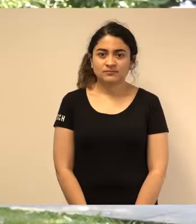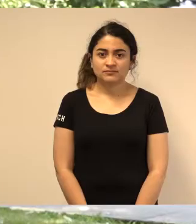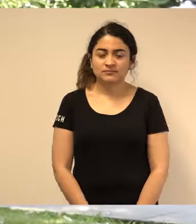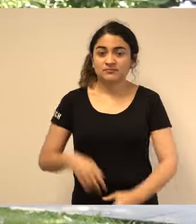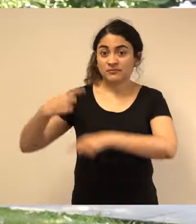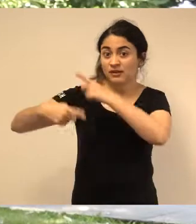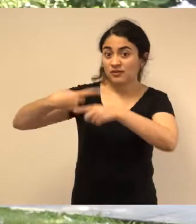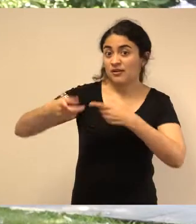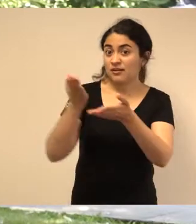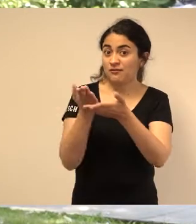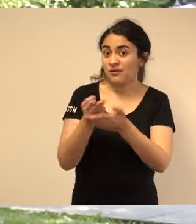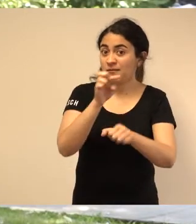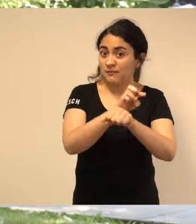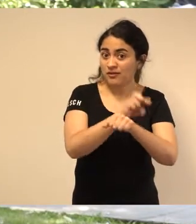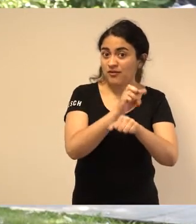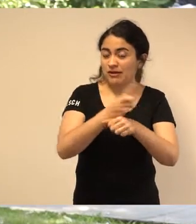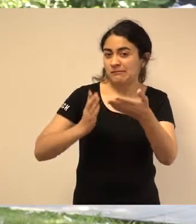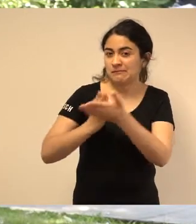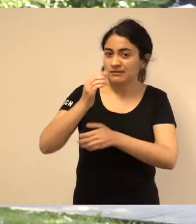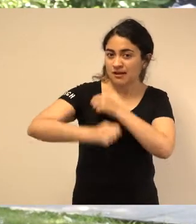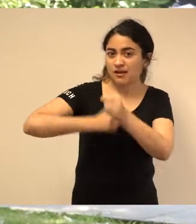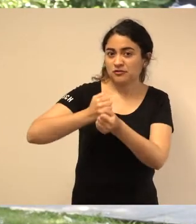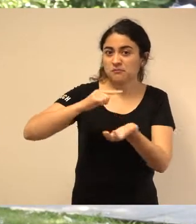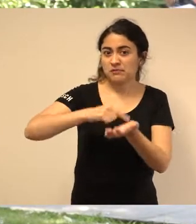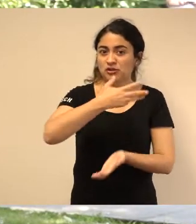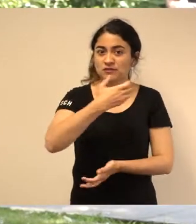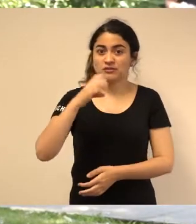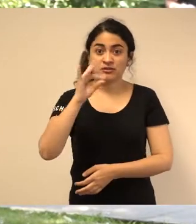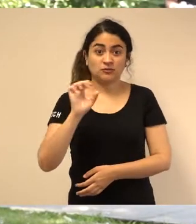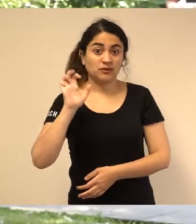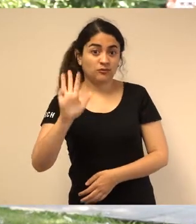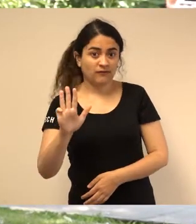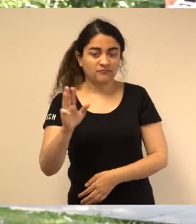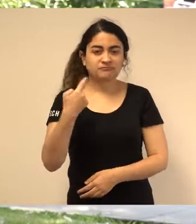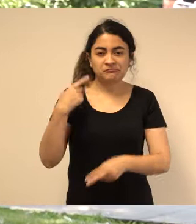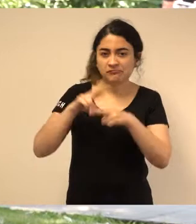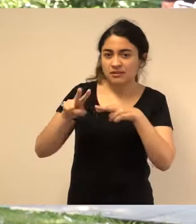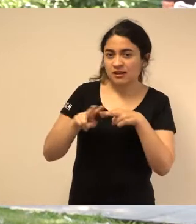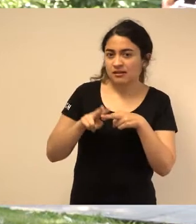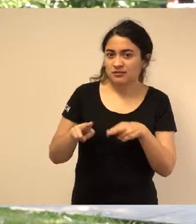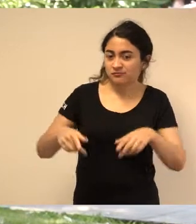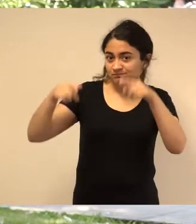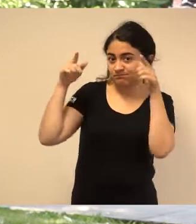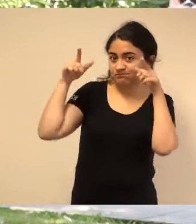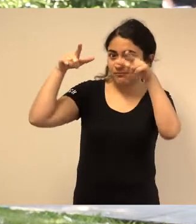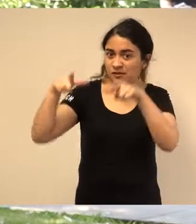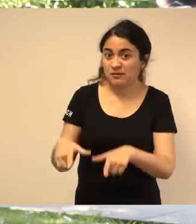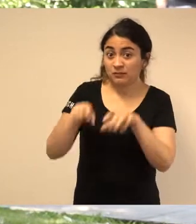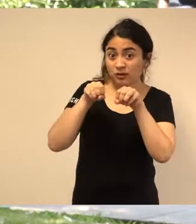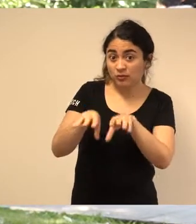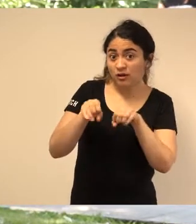La historia de la Escuela de Pedagogía se inicia en el año 1959 con la creación del